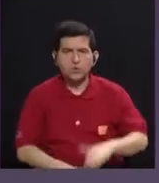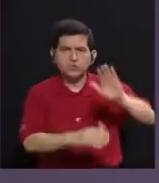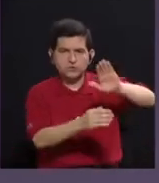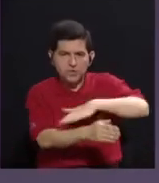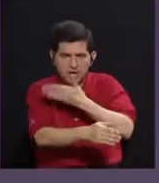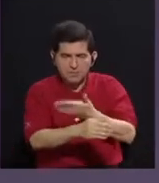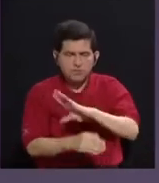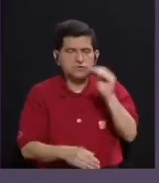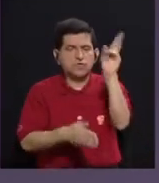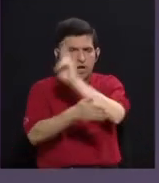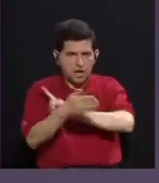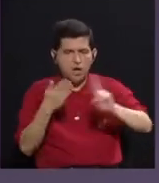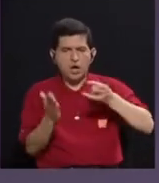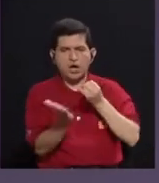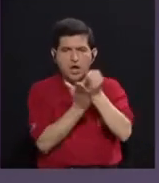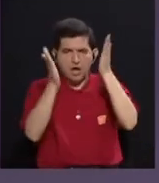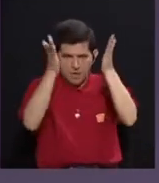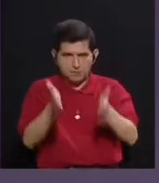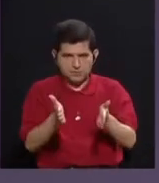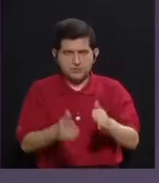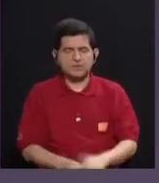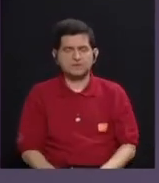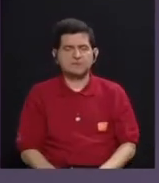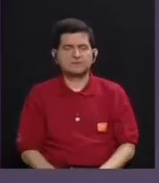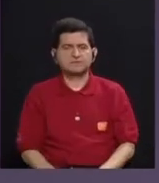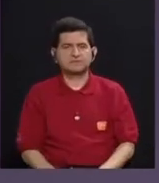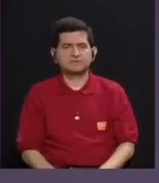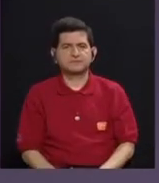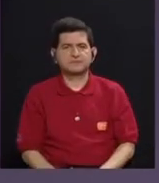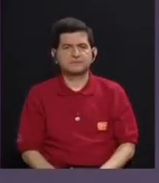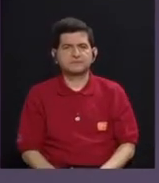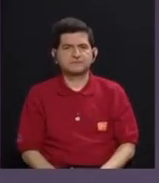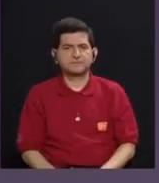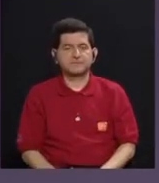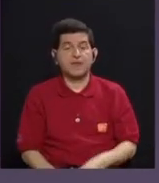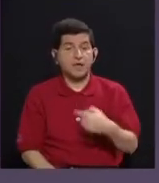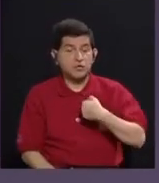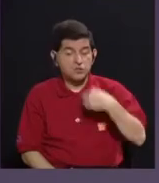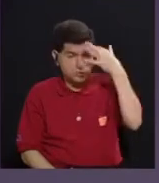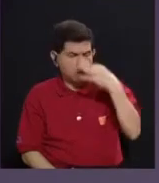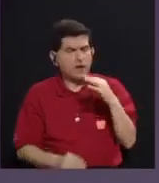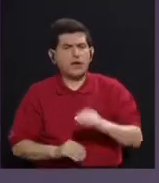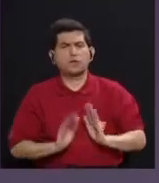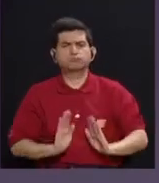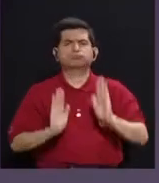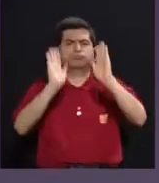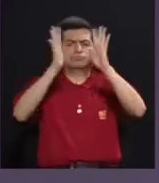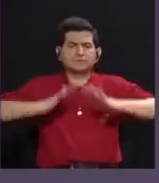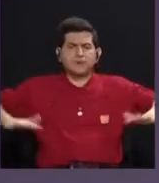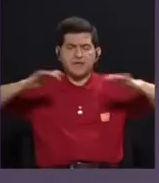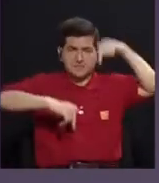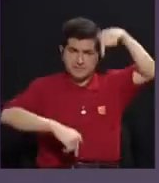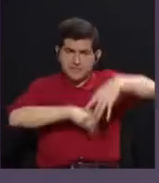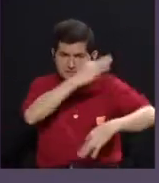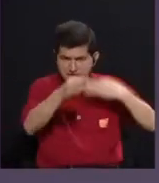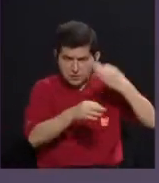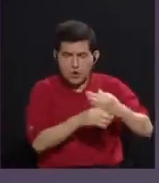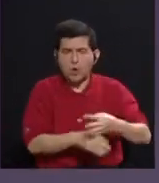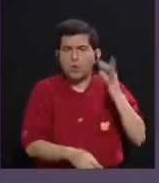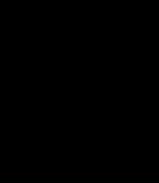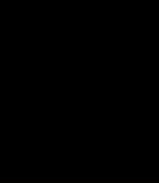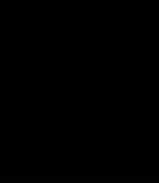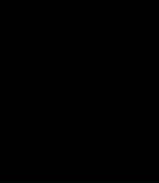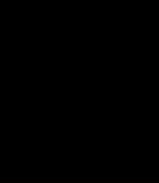caso también la academia como investigadora y musicóloga. Entonces, a mí me parece fantástico un espacio como este, Mujeres en la